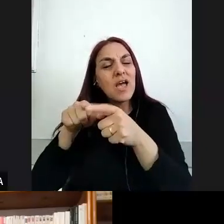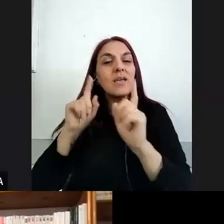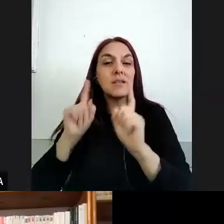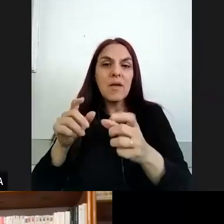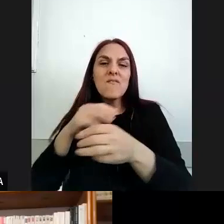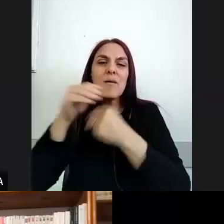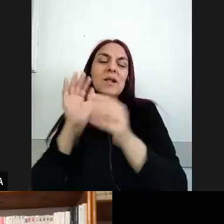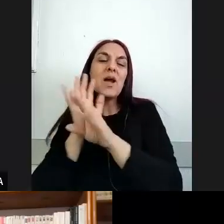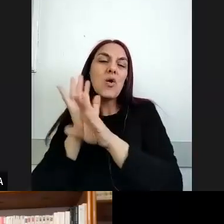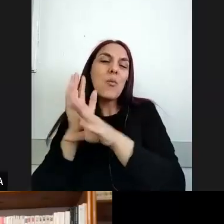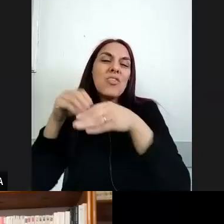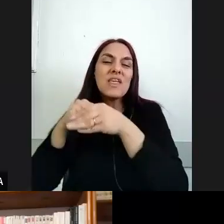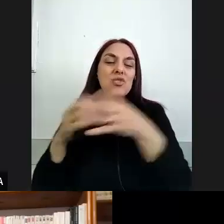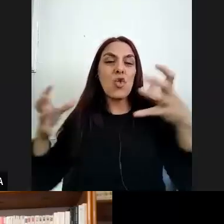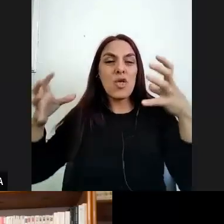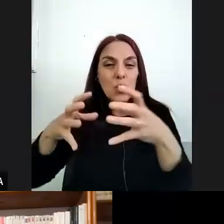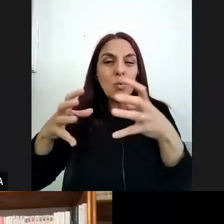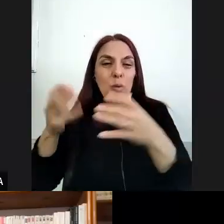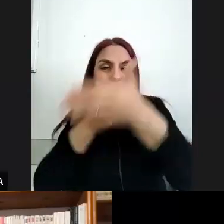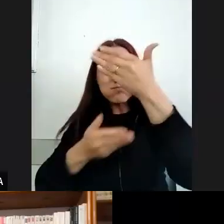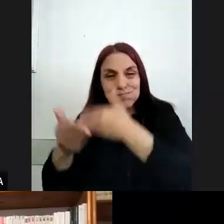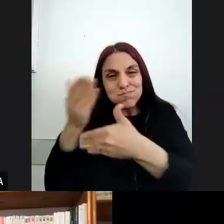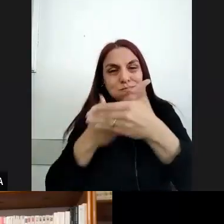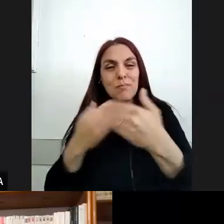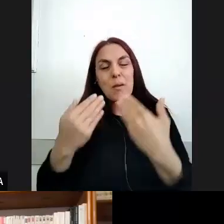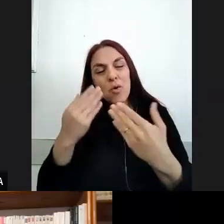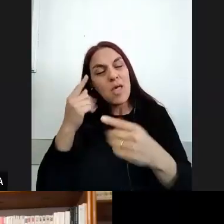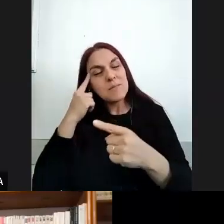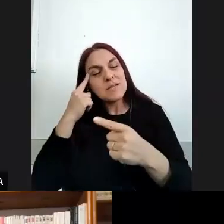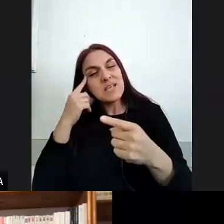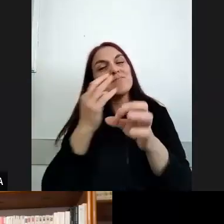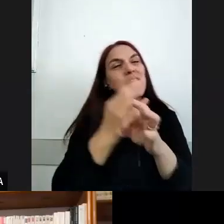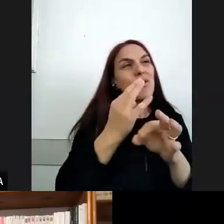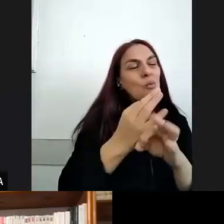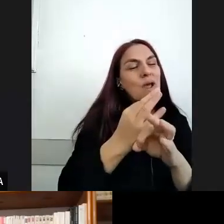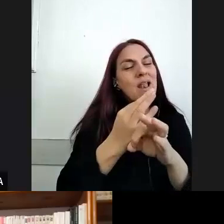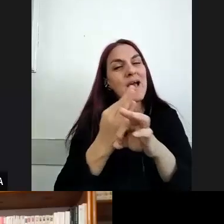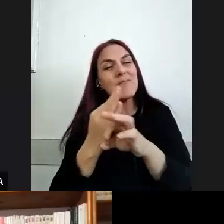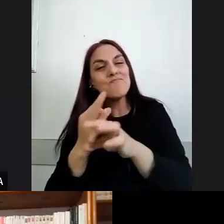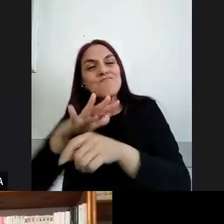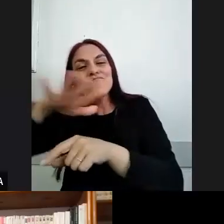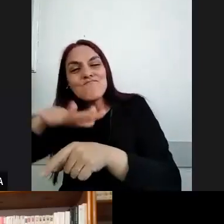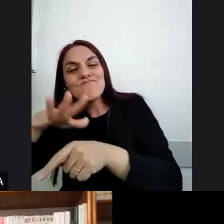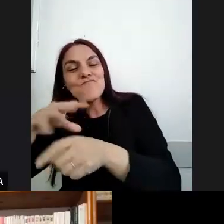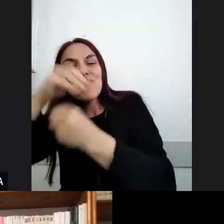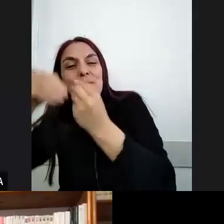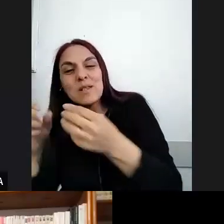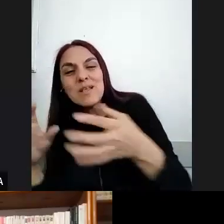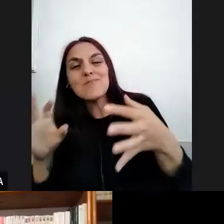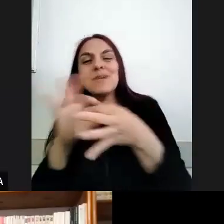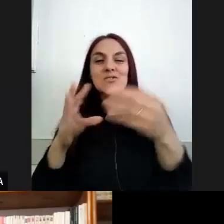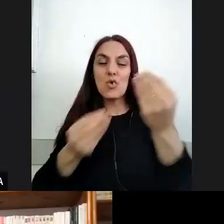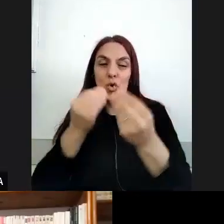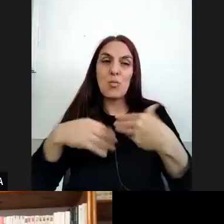como colectivos para poder pensar esta relación ¿no? hay experiencias que llevamos adelante por eso lo